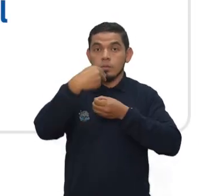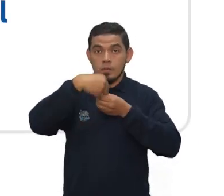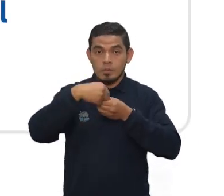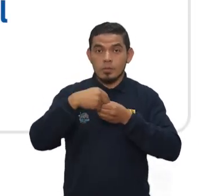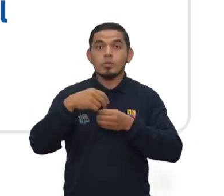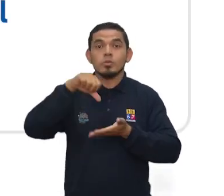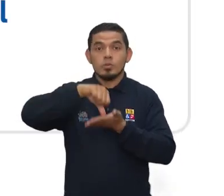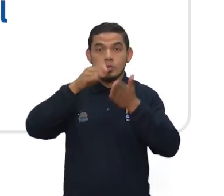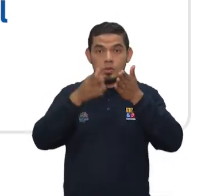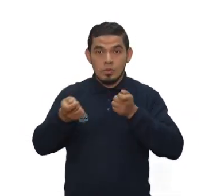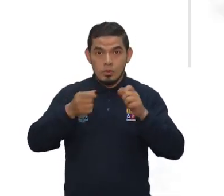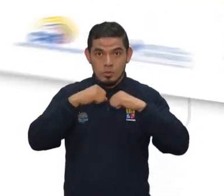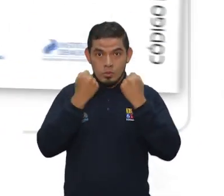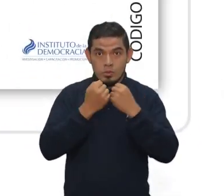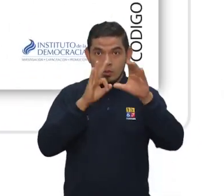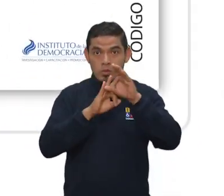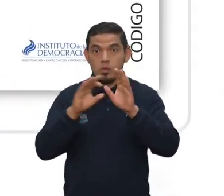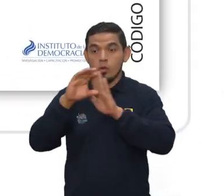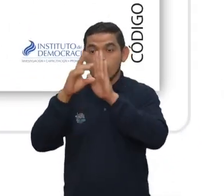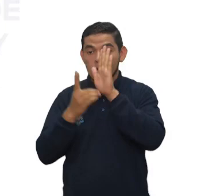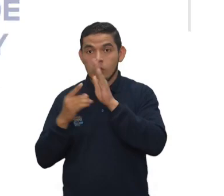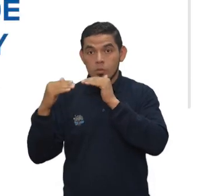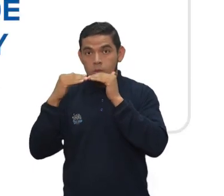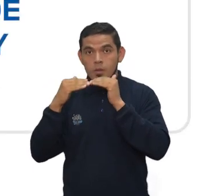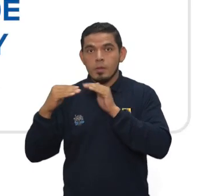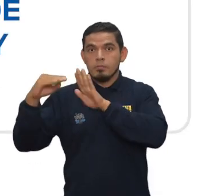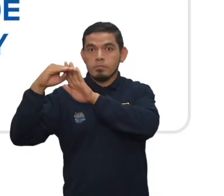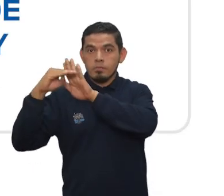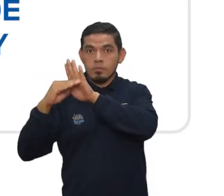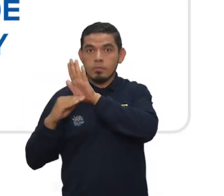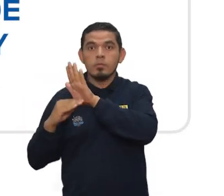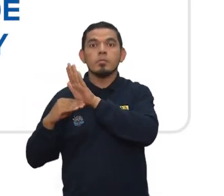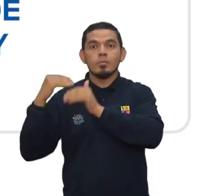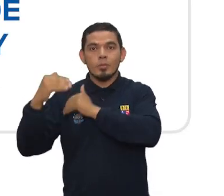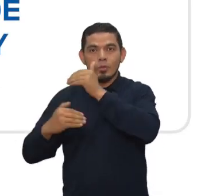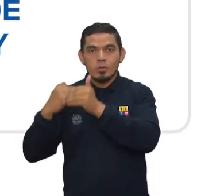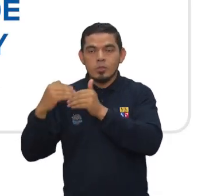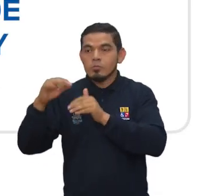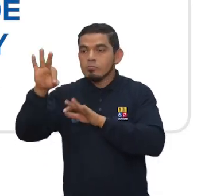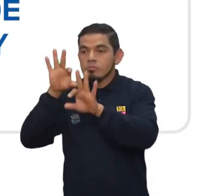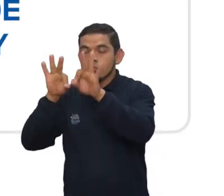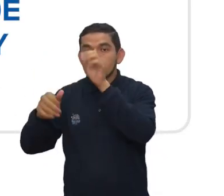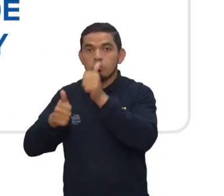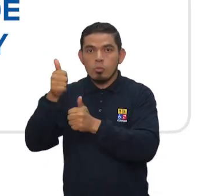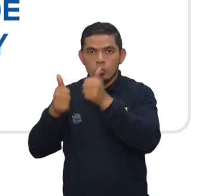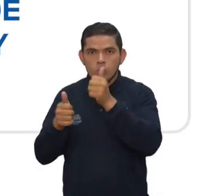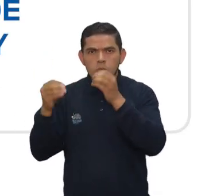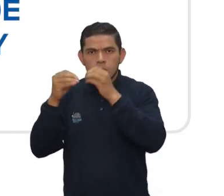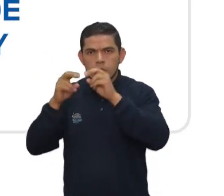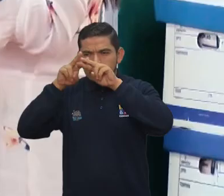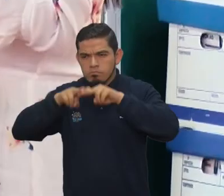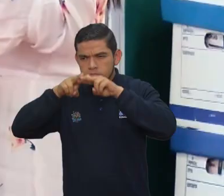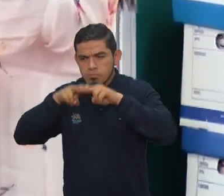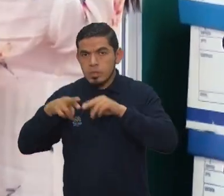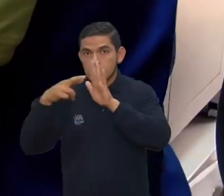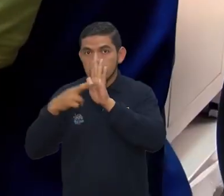Participación Ciudadana y Control Social, el Código de la Democracia y el Instructivo para el Proceso de Recepción de Postulaciones y Verificación